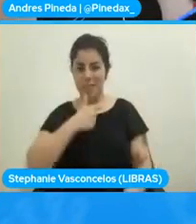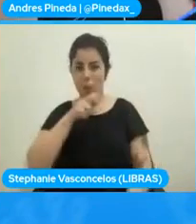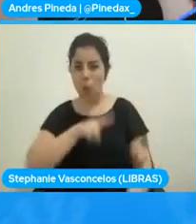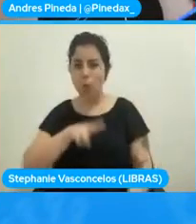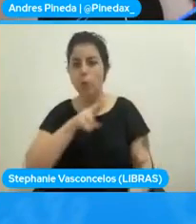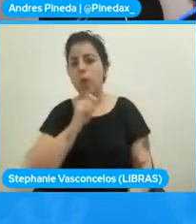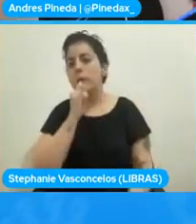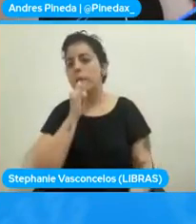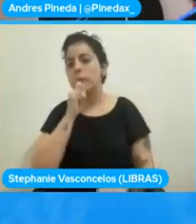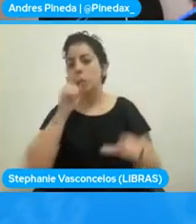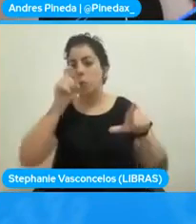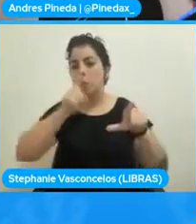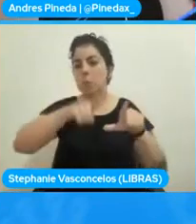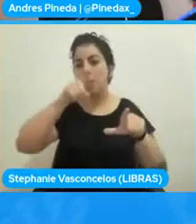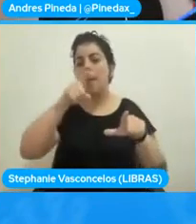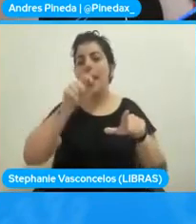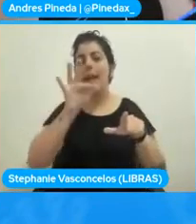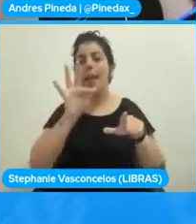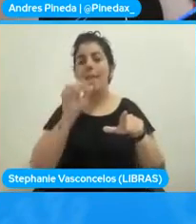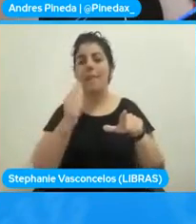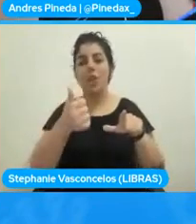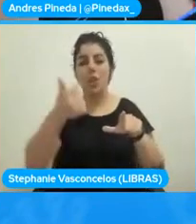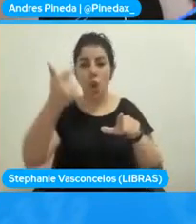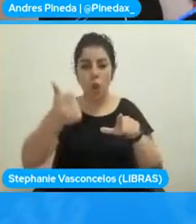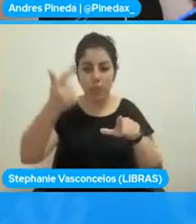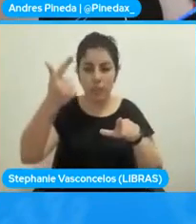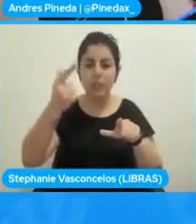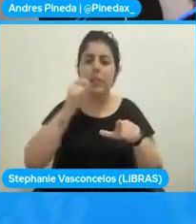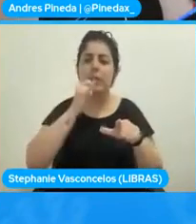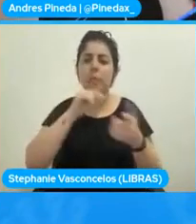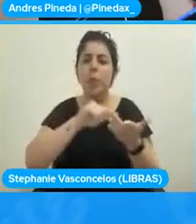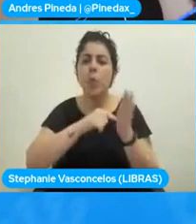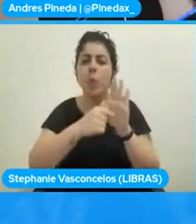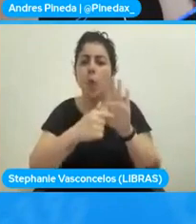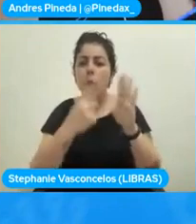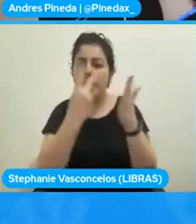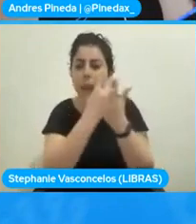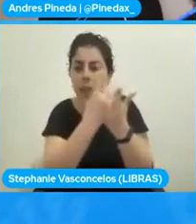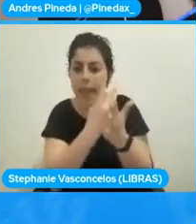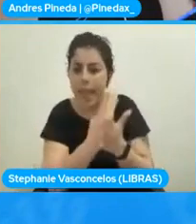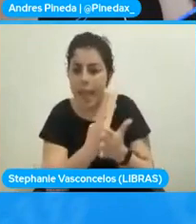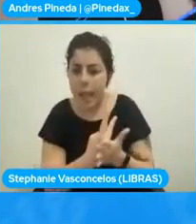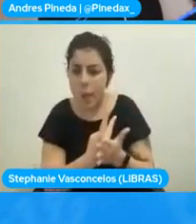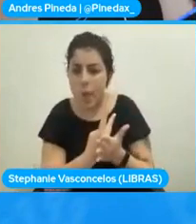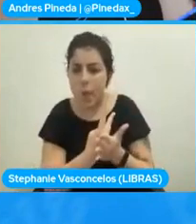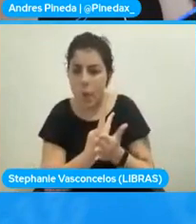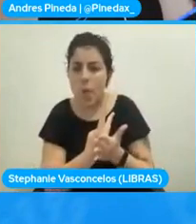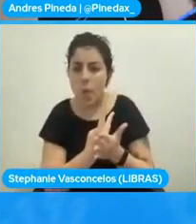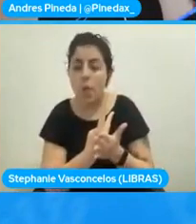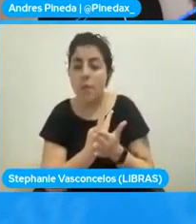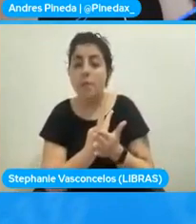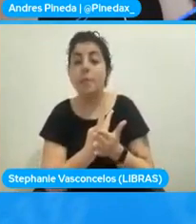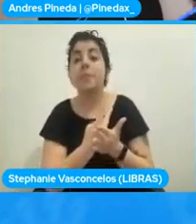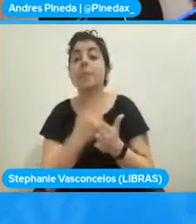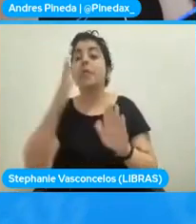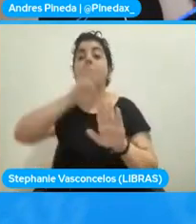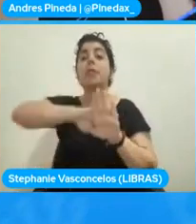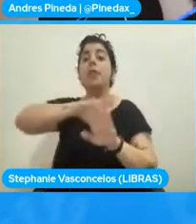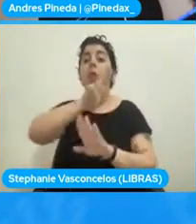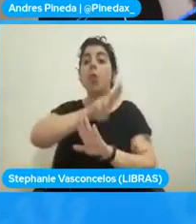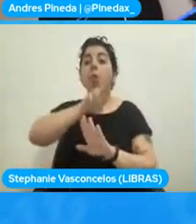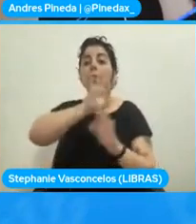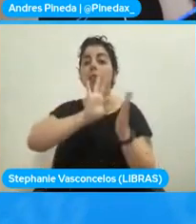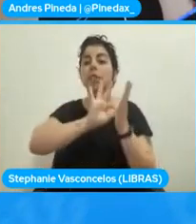F12, los errores son expuestos por estas utilizando el JavaScript. Y con